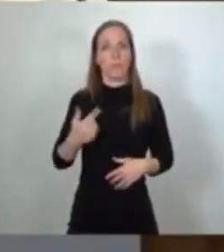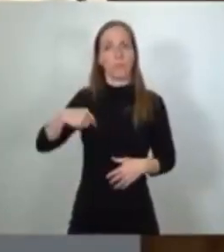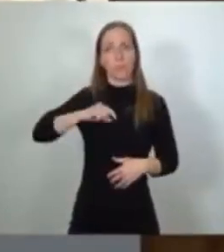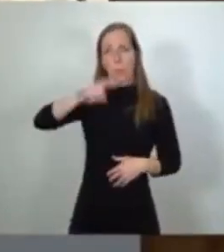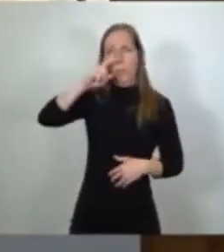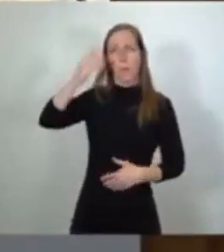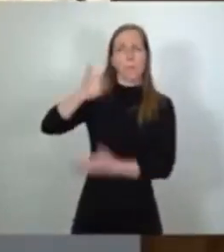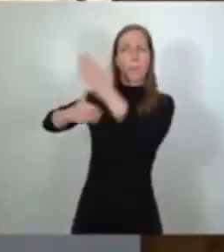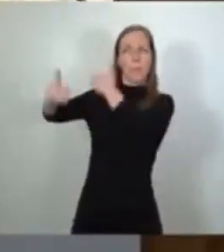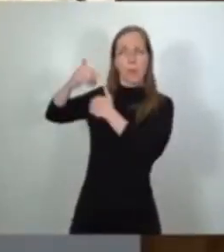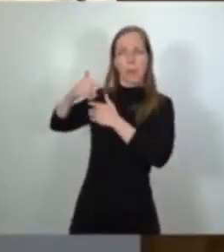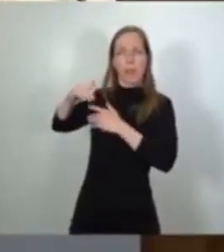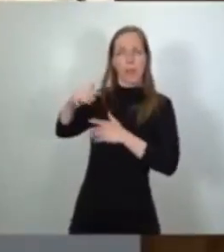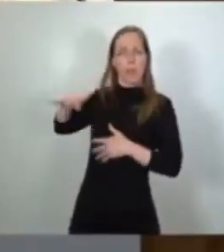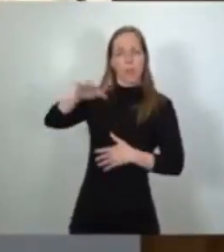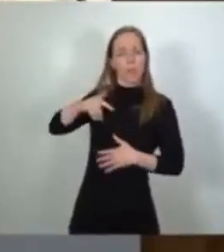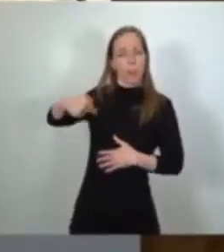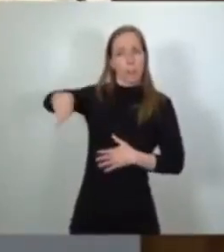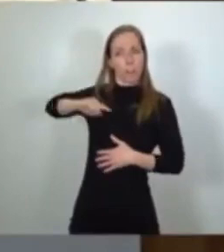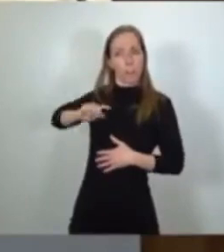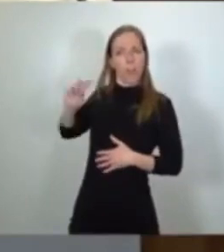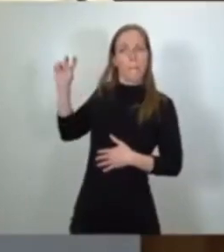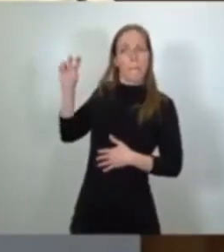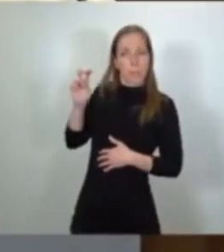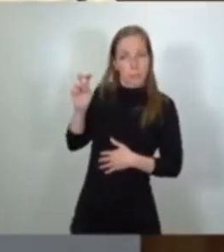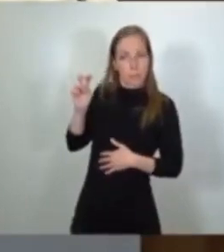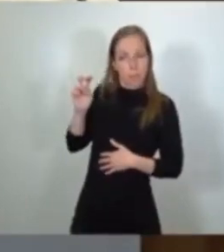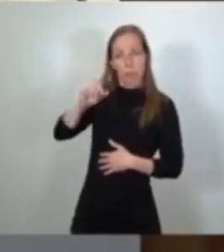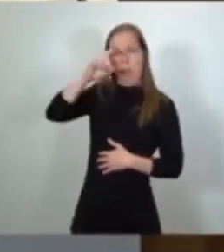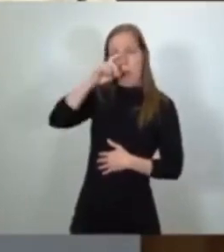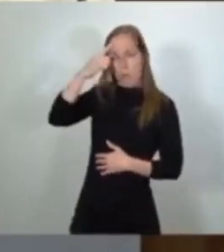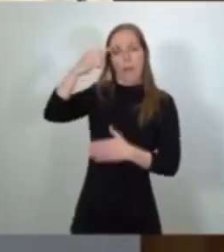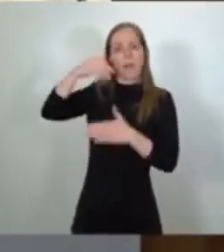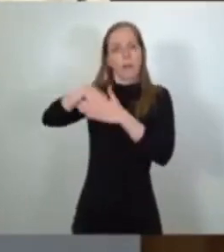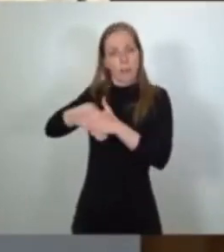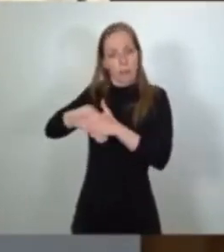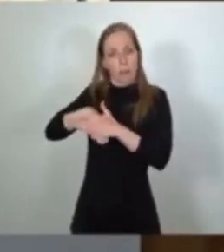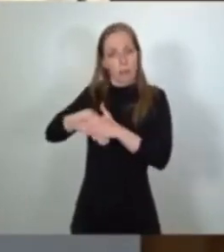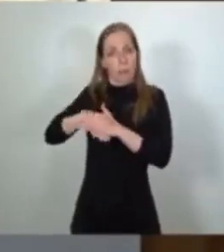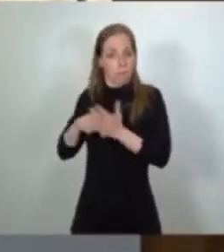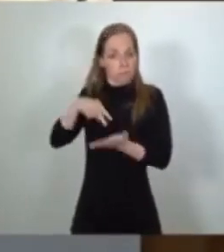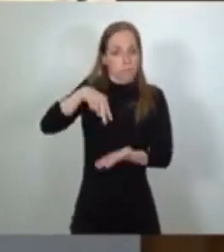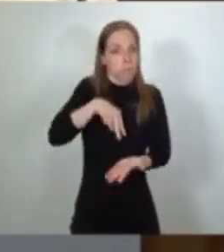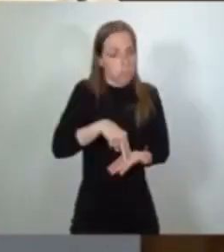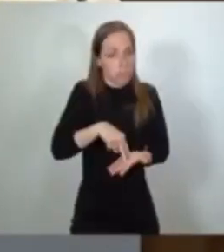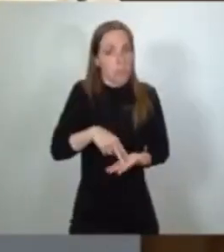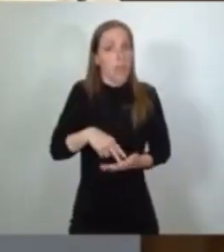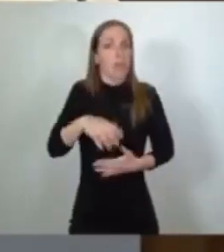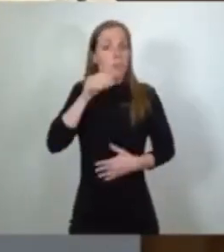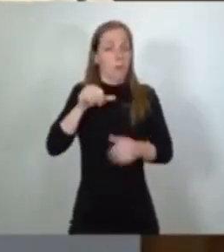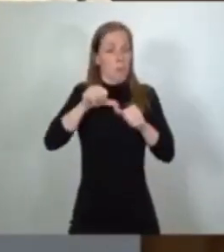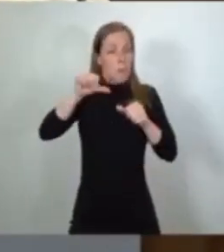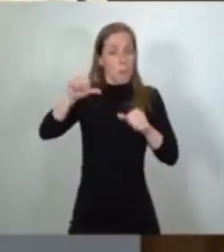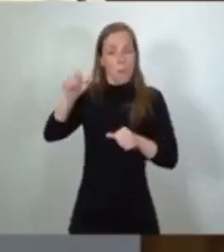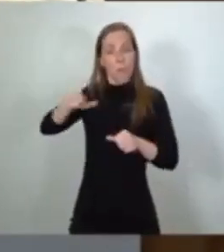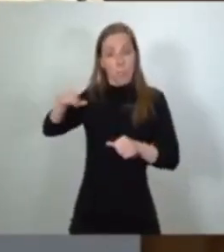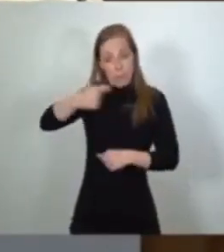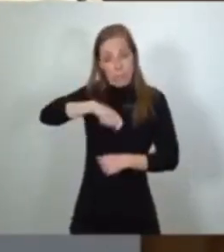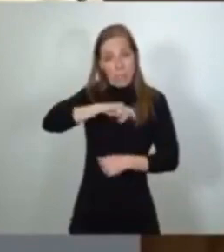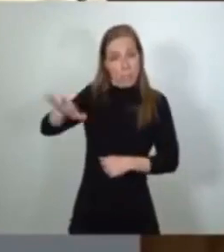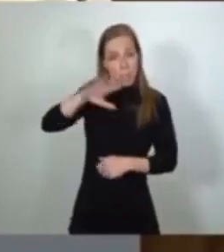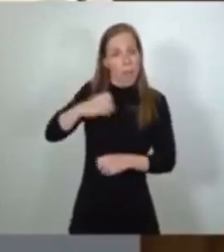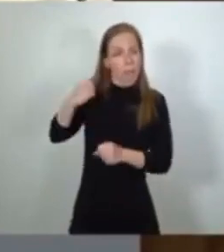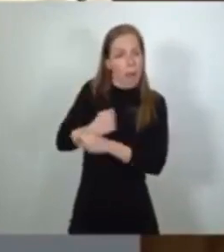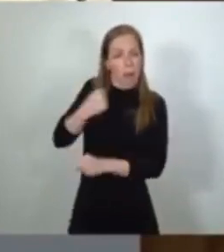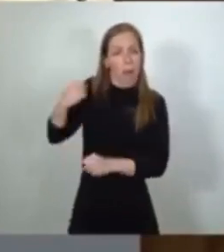del lugar del que venimos, del lugar al que hemos llegado, sobre las alas de las personas trabajadoras de este país,